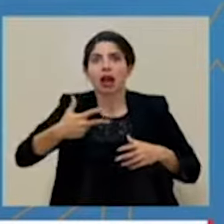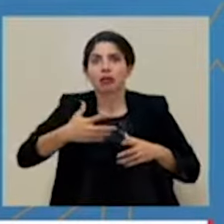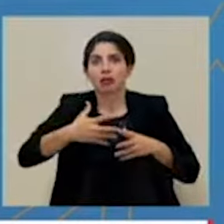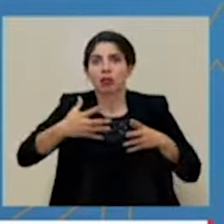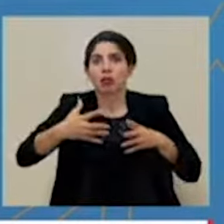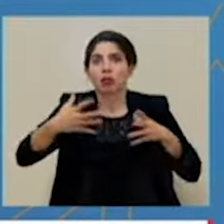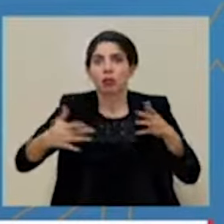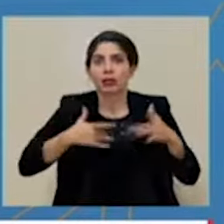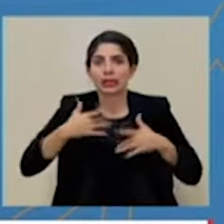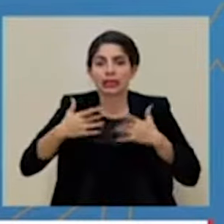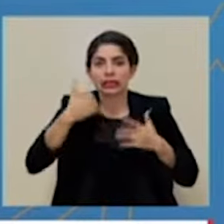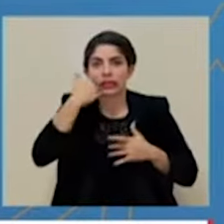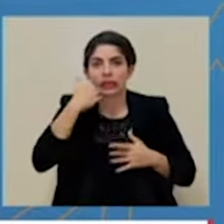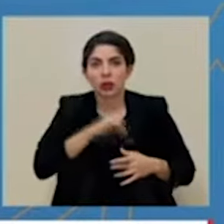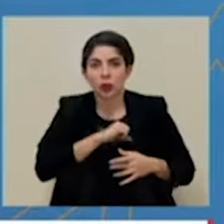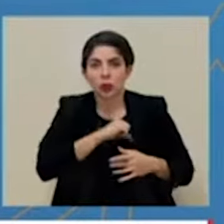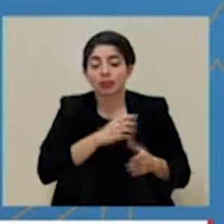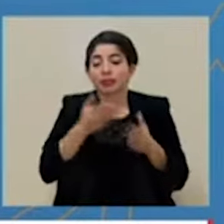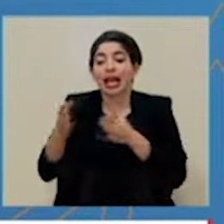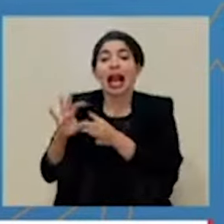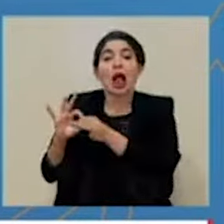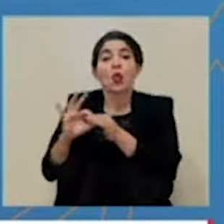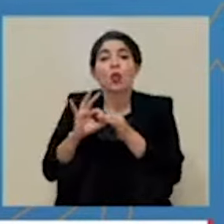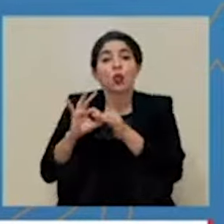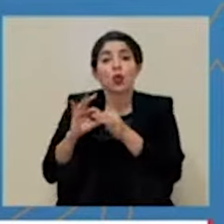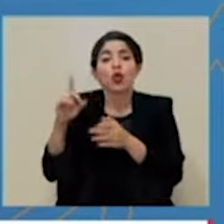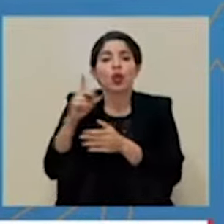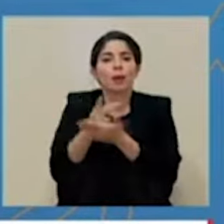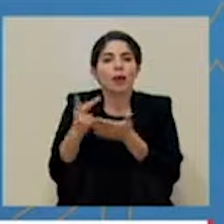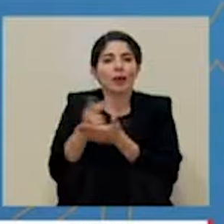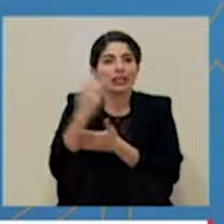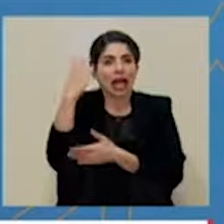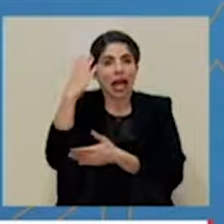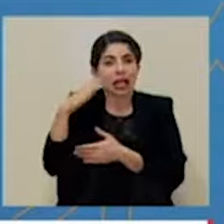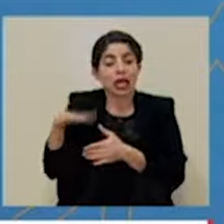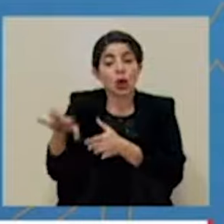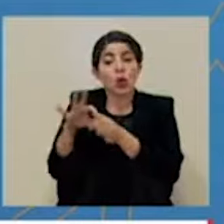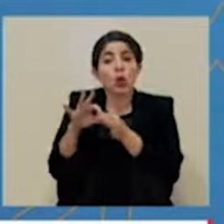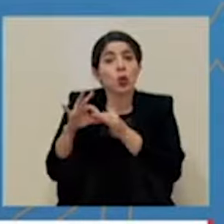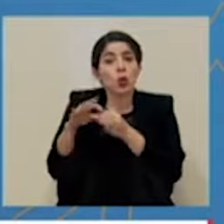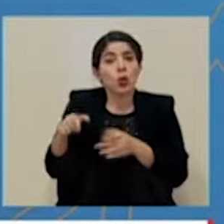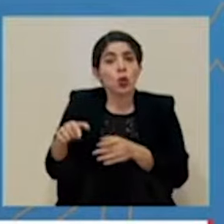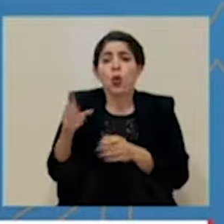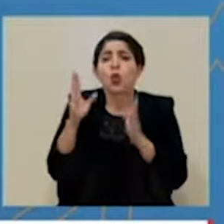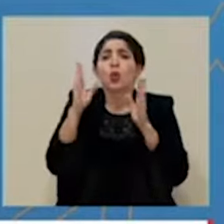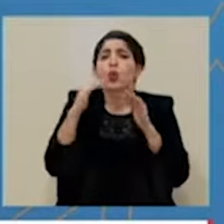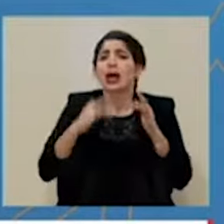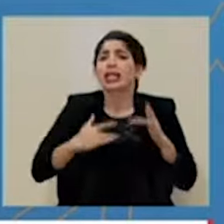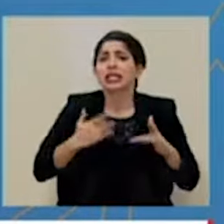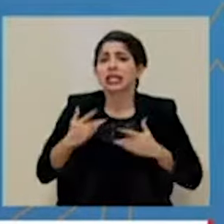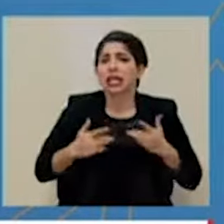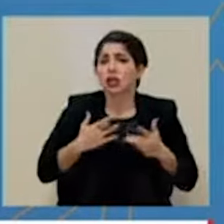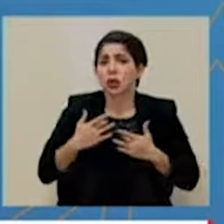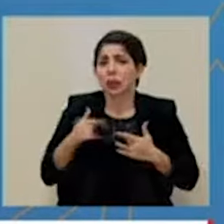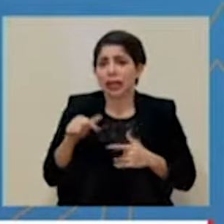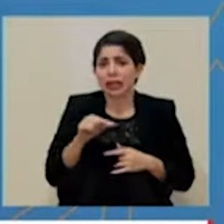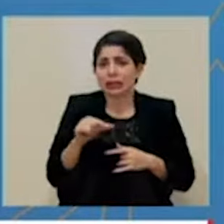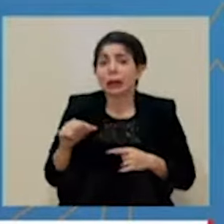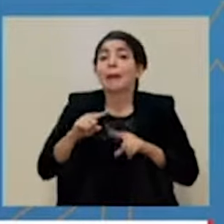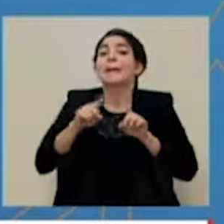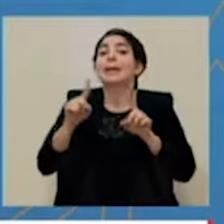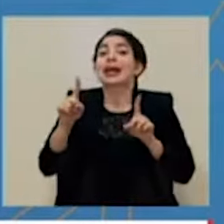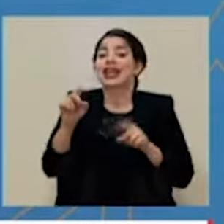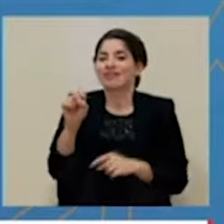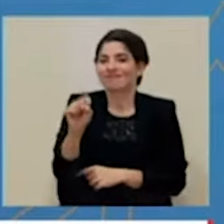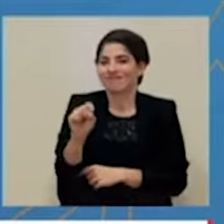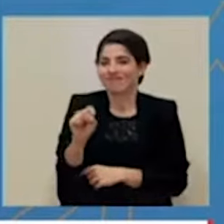del Cantón de la Unión, en la provincia de Cartago, no presenta alerta sindrómica durante esta semana, pero sí